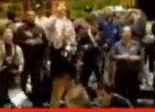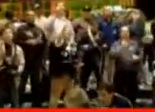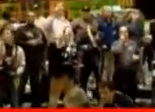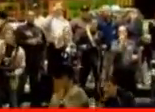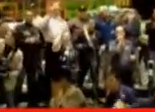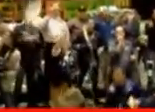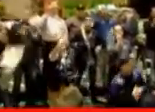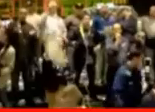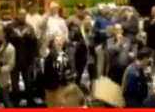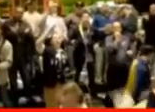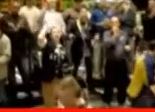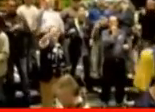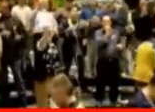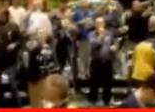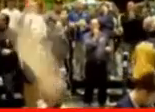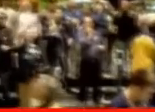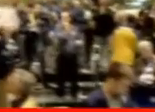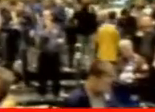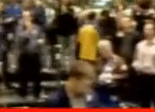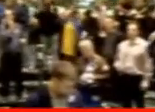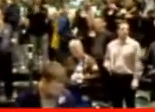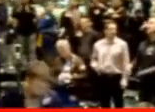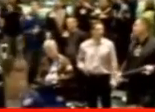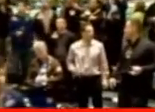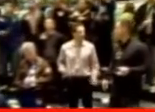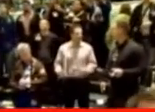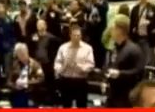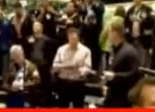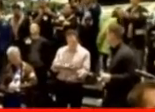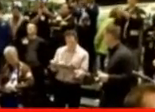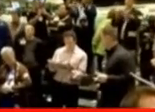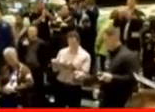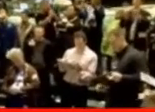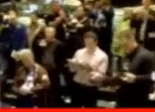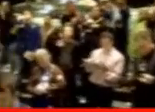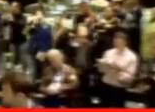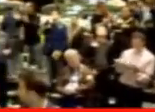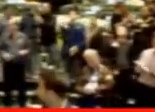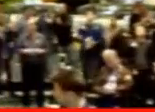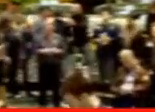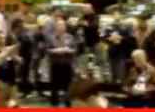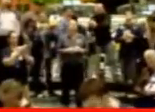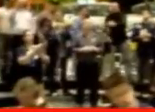cortar este calvario es disolver el Parlamento y convocar elecciones generales.